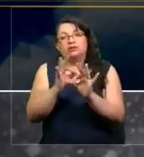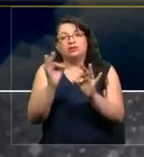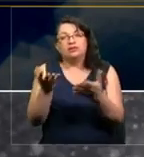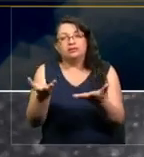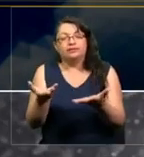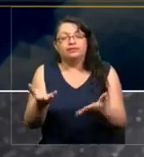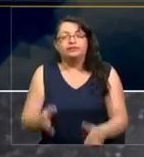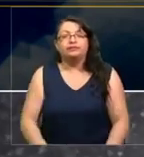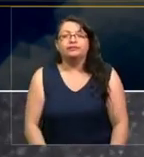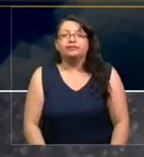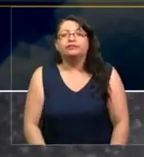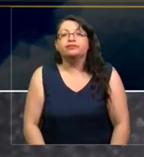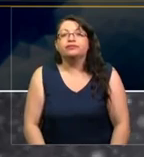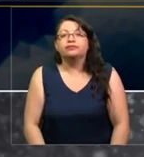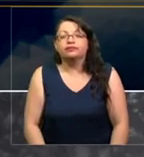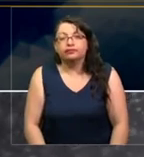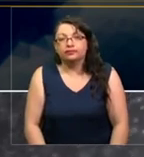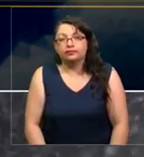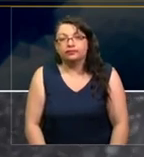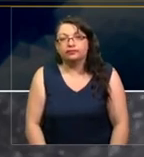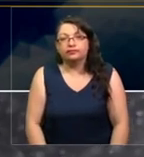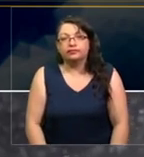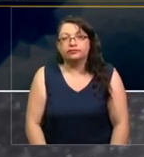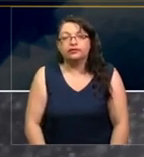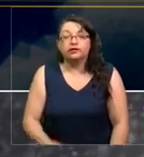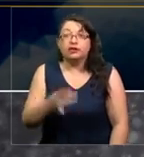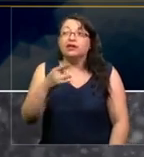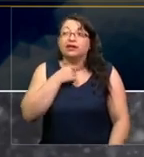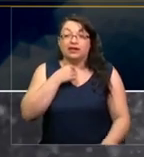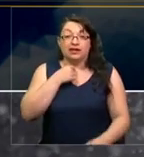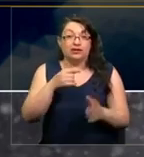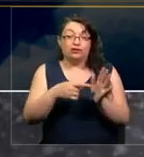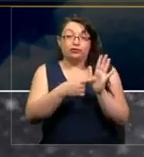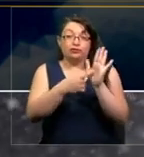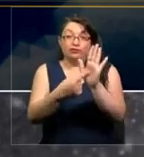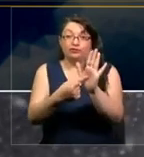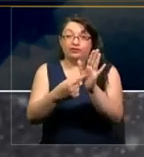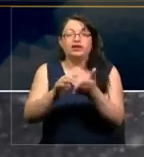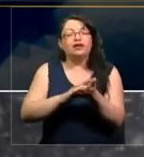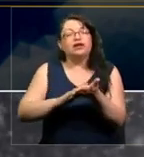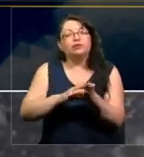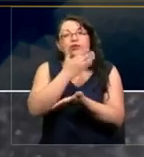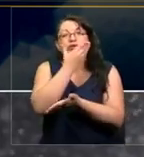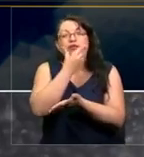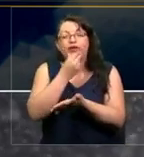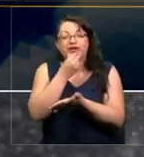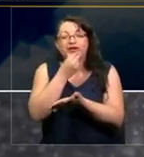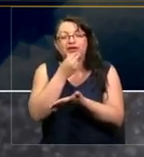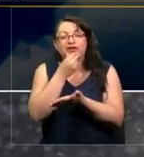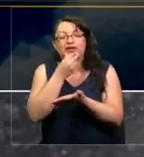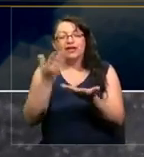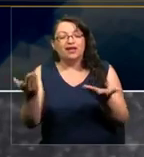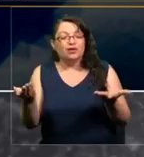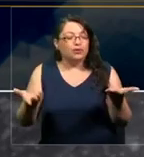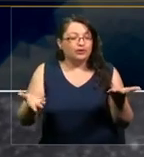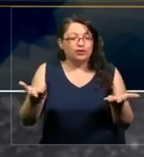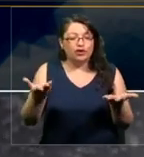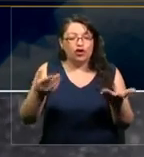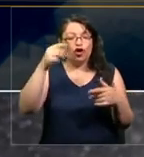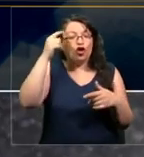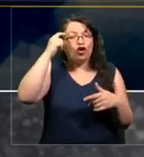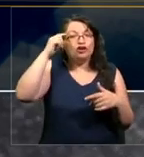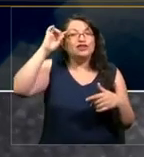porque es un bonito ejemplo entre conocimiento científico, conocimiento